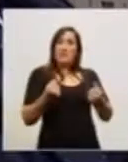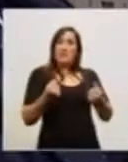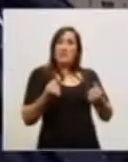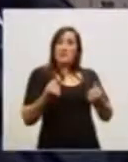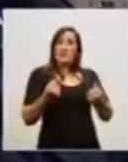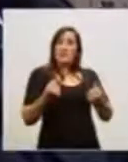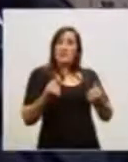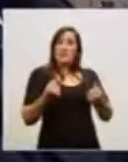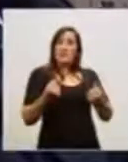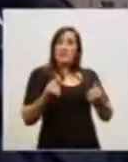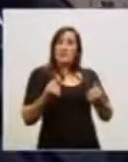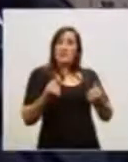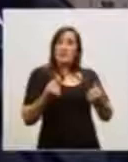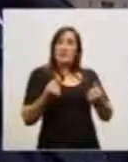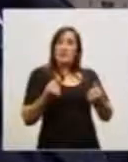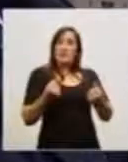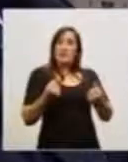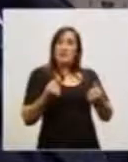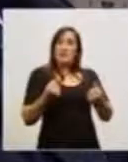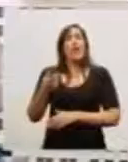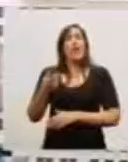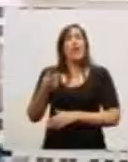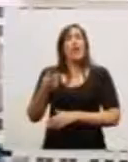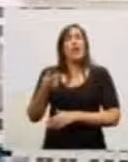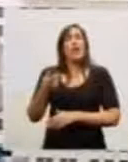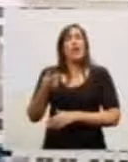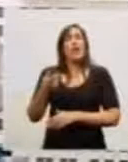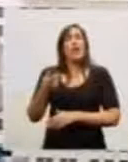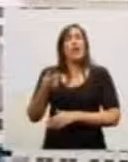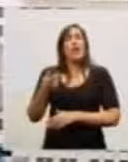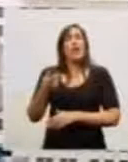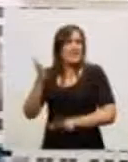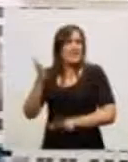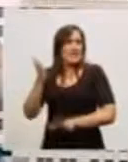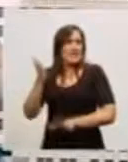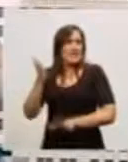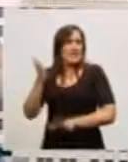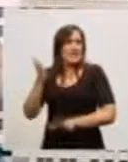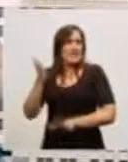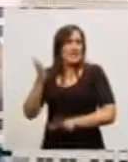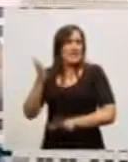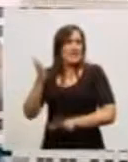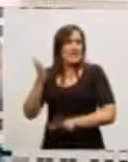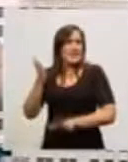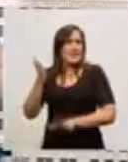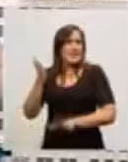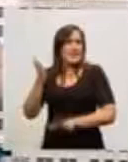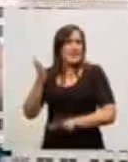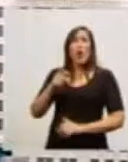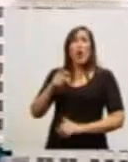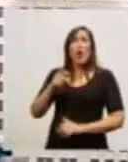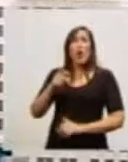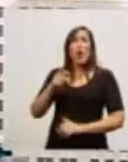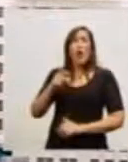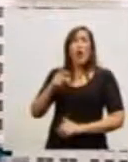optimista, me llamó al rato y me dice, doctora, Presidenta, usted habrá pensado que yo estoy loco por haberme reído, pero yo soy siempre así, yo siempre